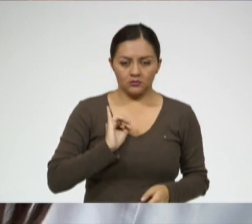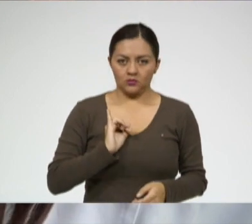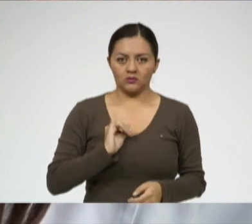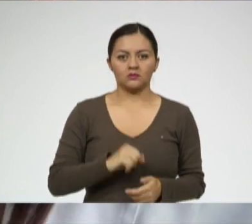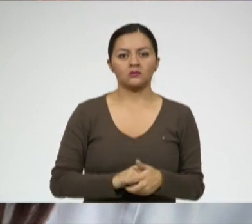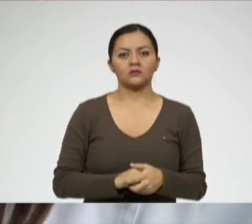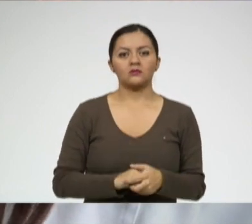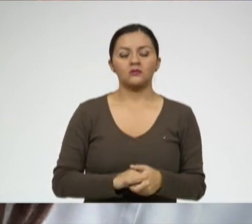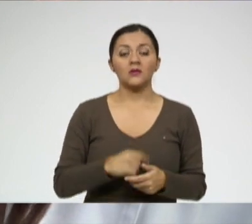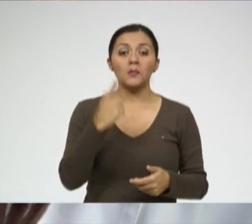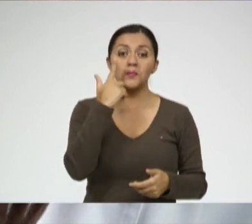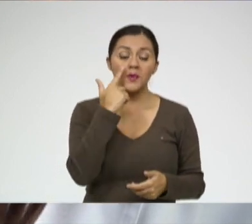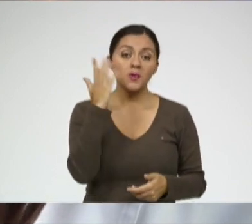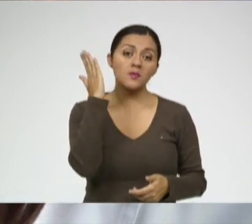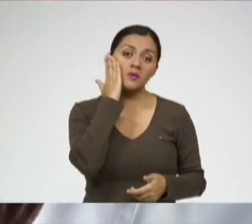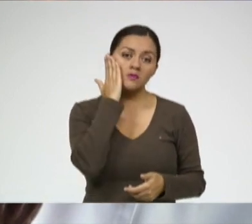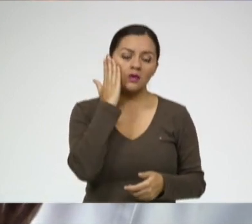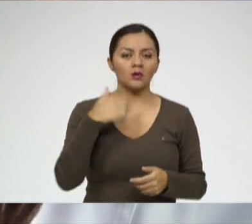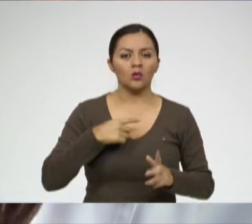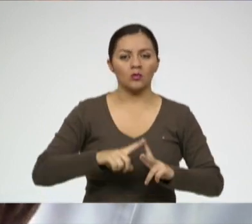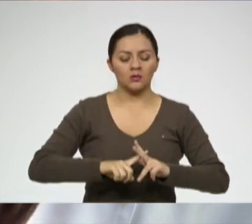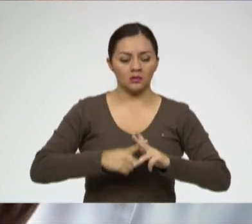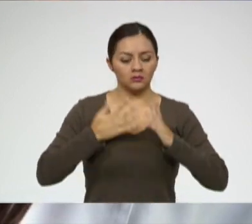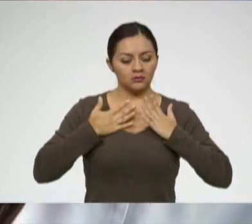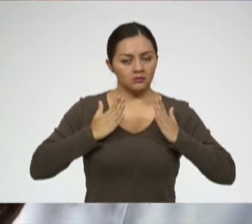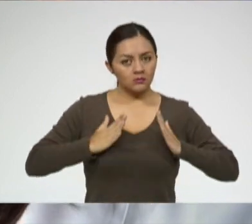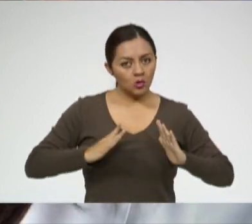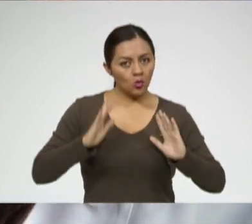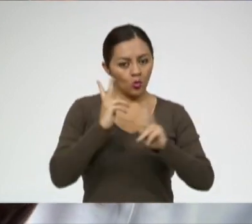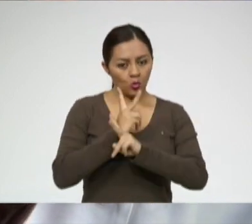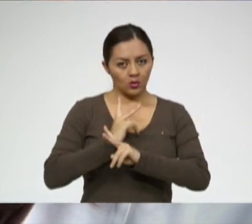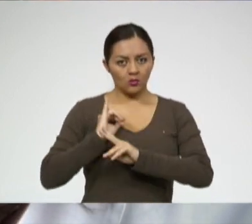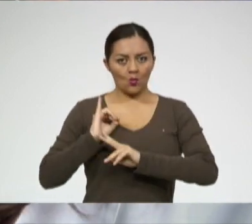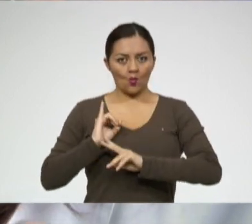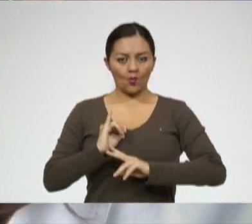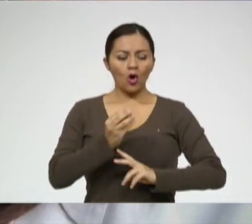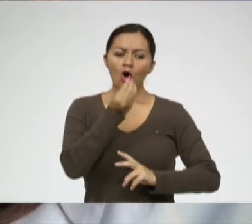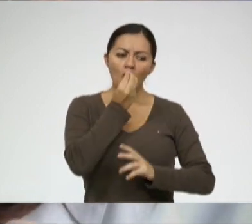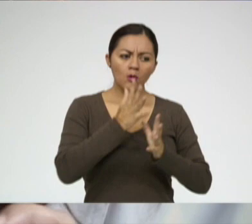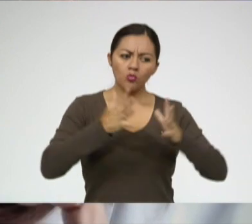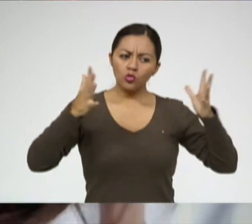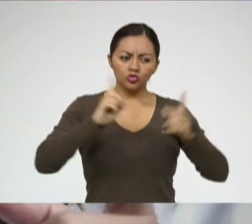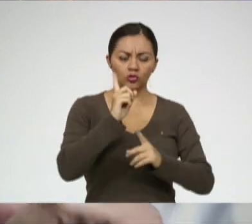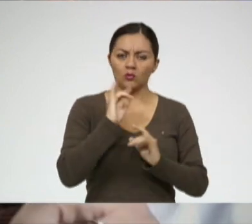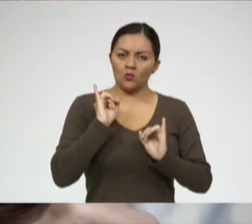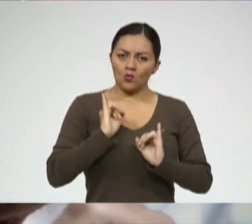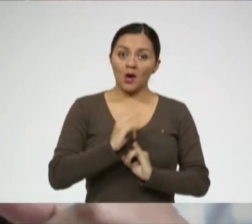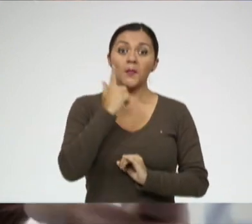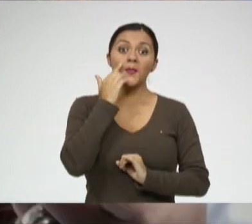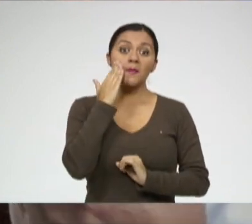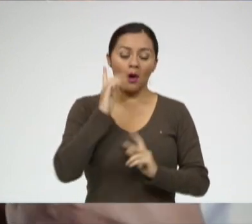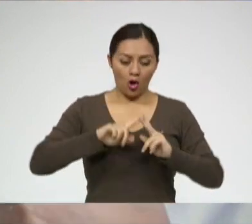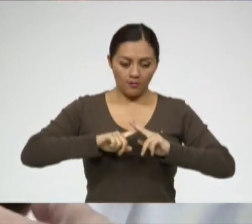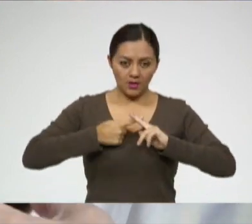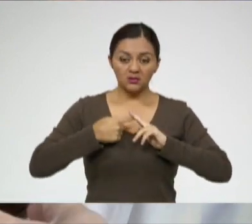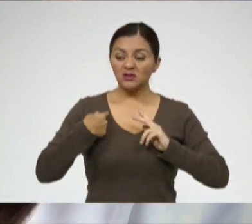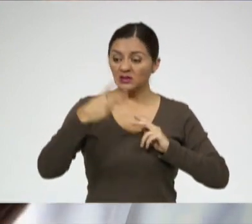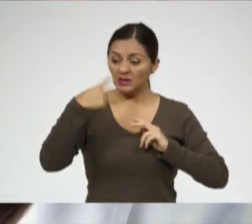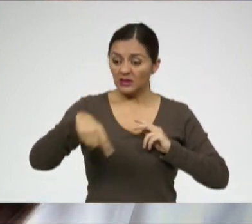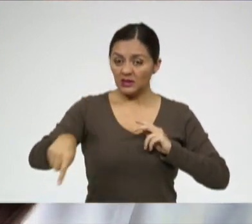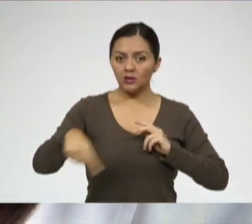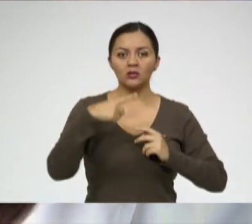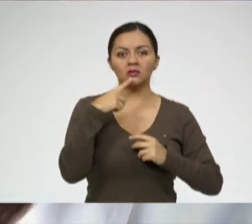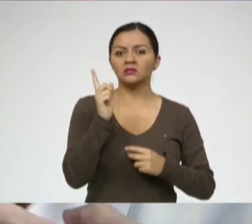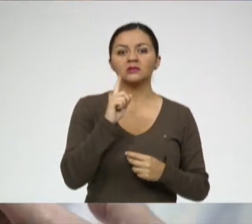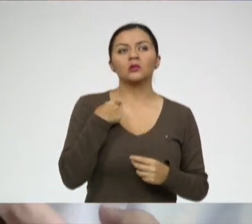los propios padres empiezan con un patrón de hacer dietas, donde los chicos empiezan ya a no aceptarse la